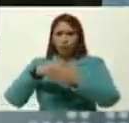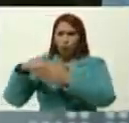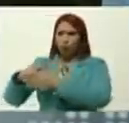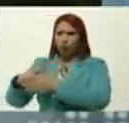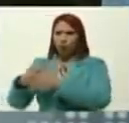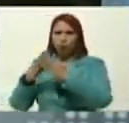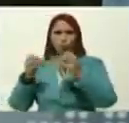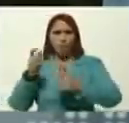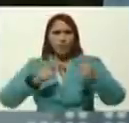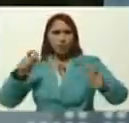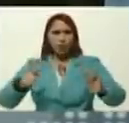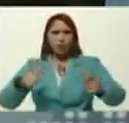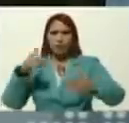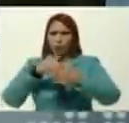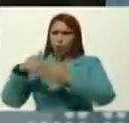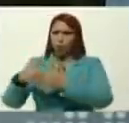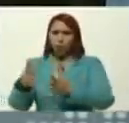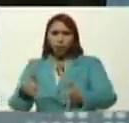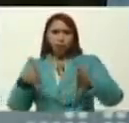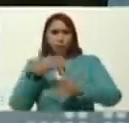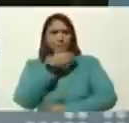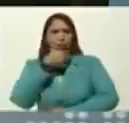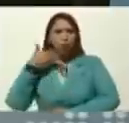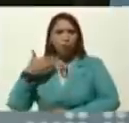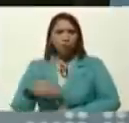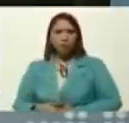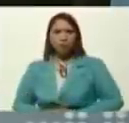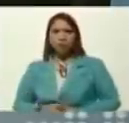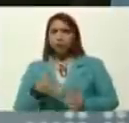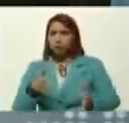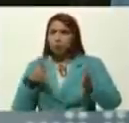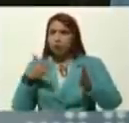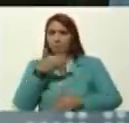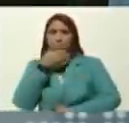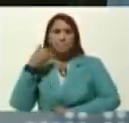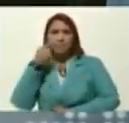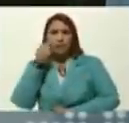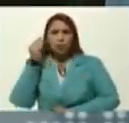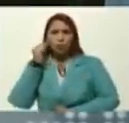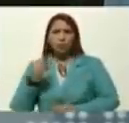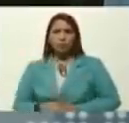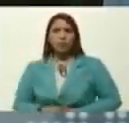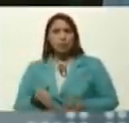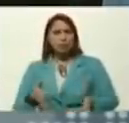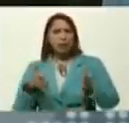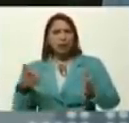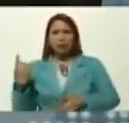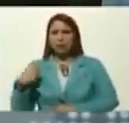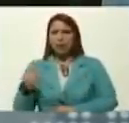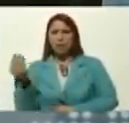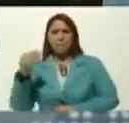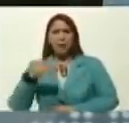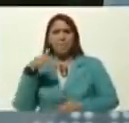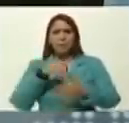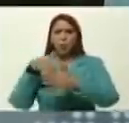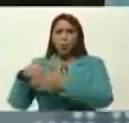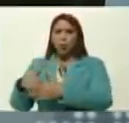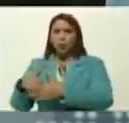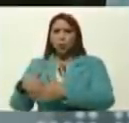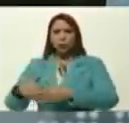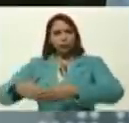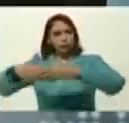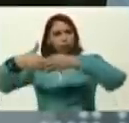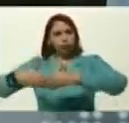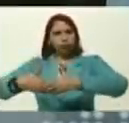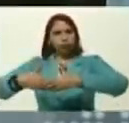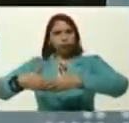vote todo el mundo, que gane el mejor, que ganen las mejores, que gane el que tenga más votos, y le tenderé mi mano,